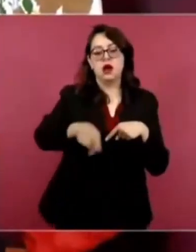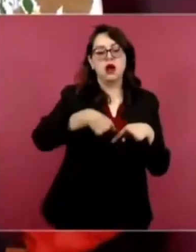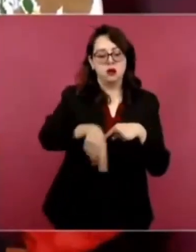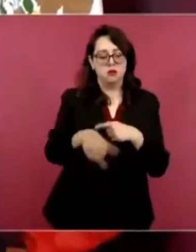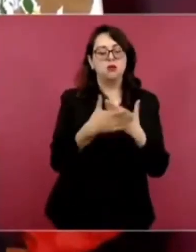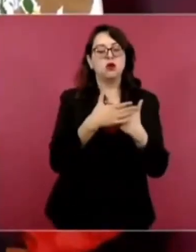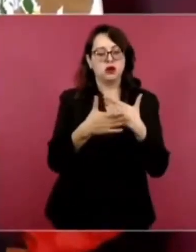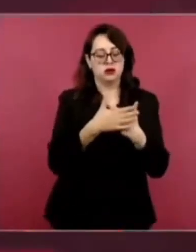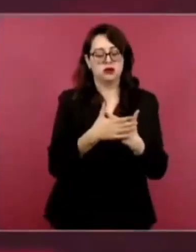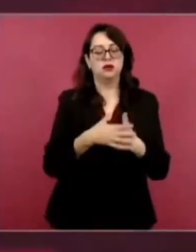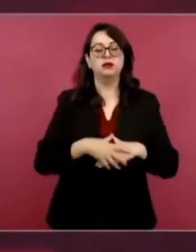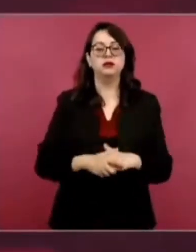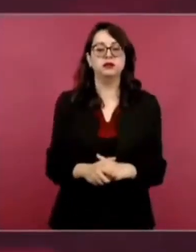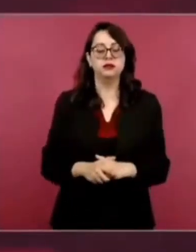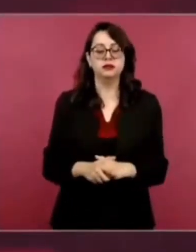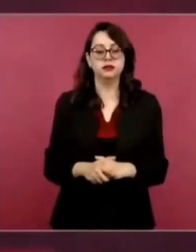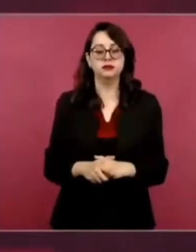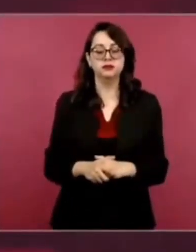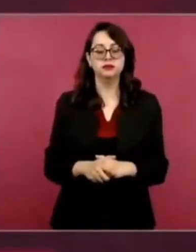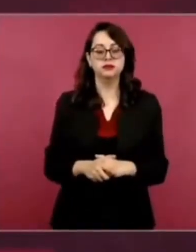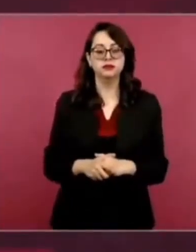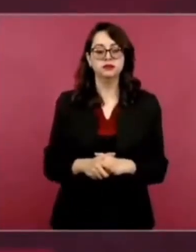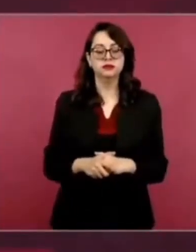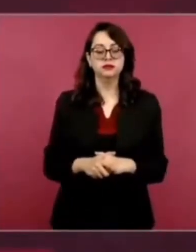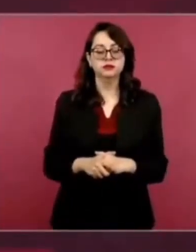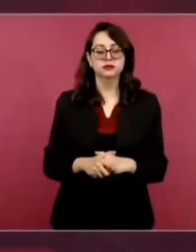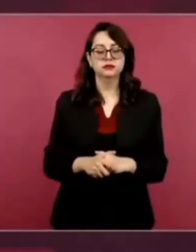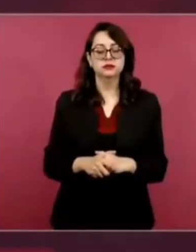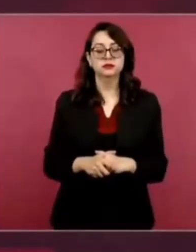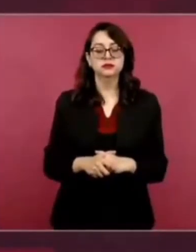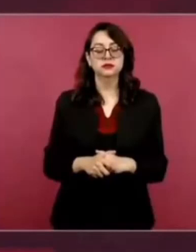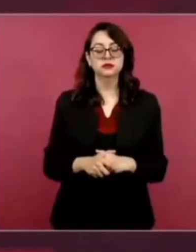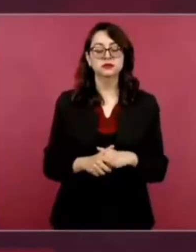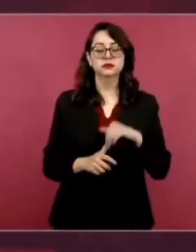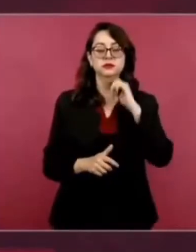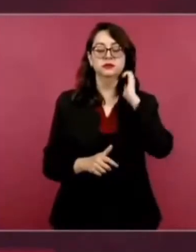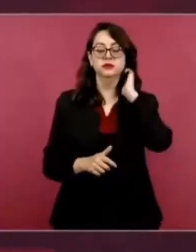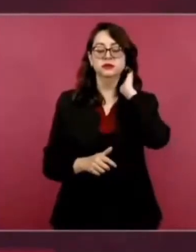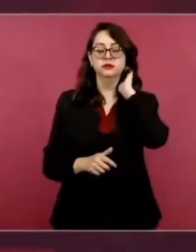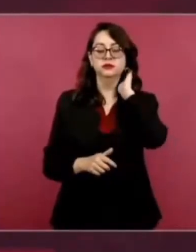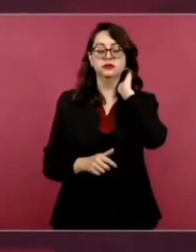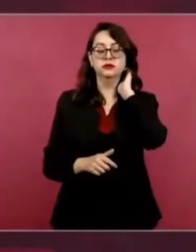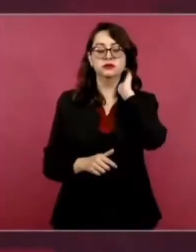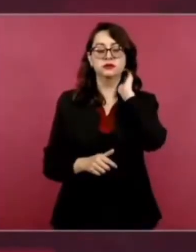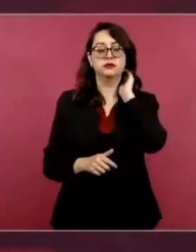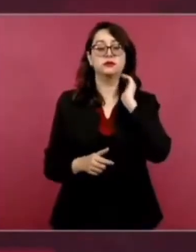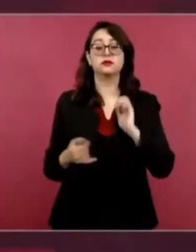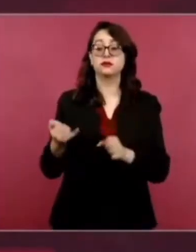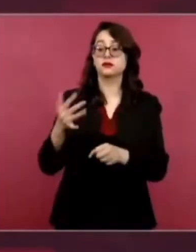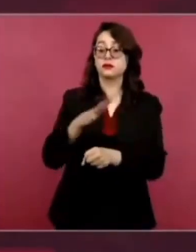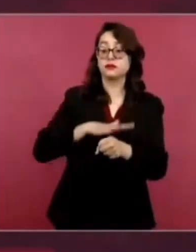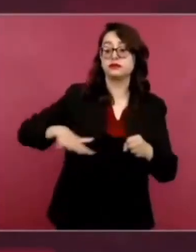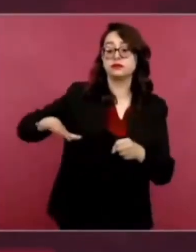Sahagún, en Hidalgo. Y en el caso del Istmo, lo mismo.